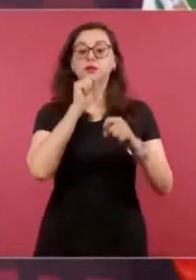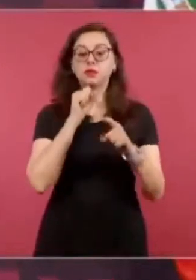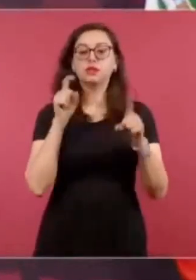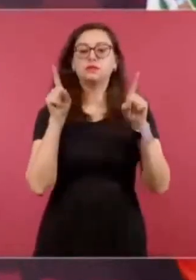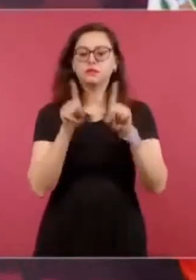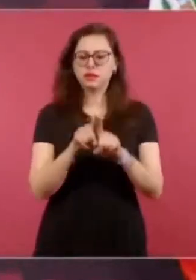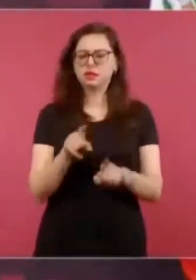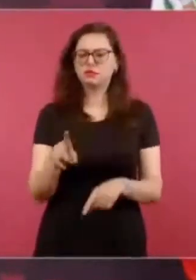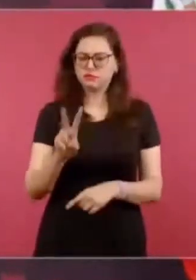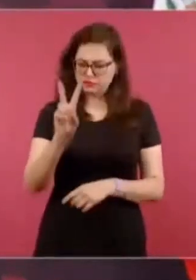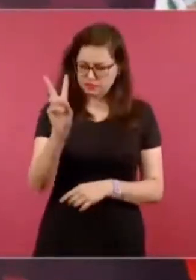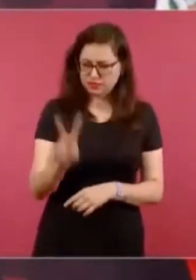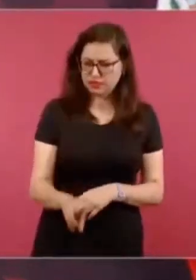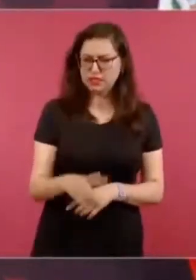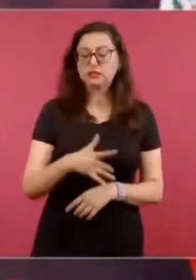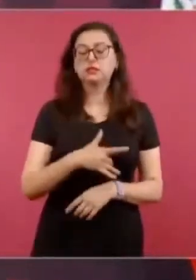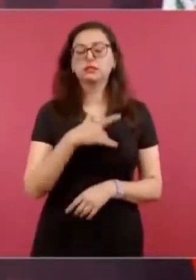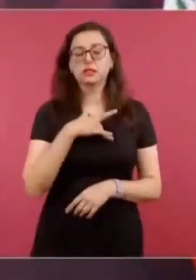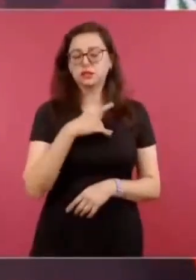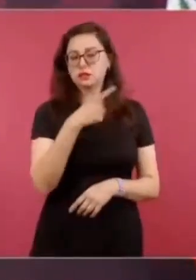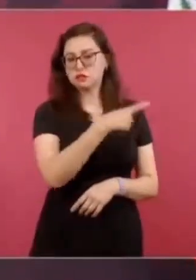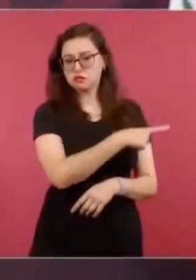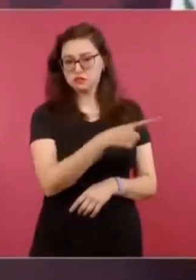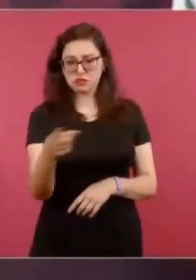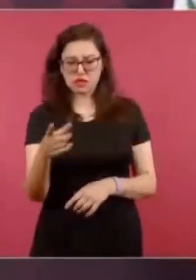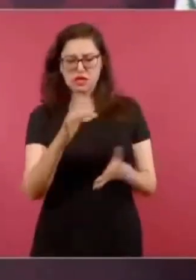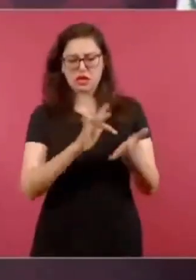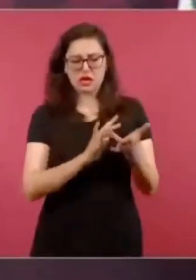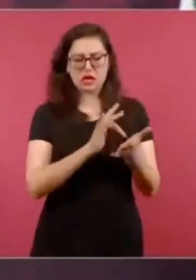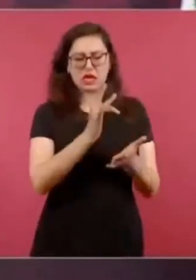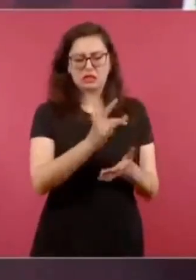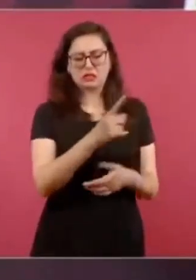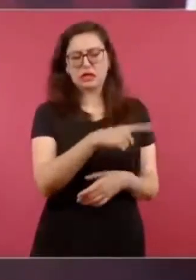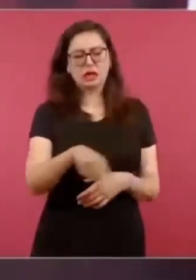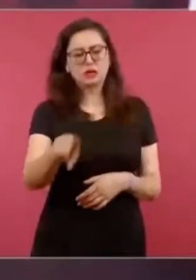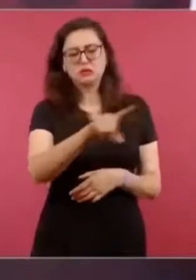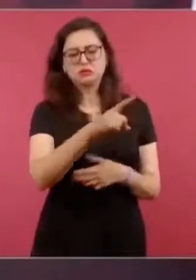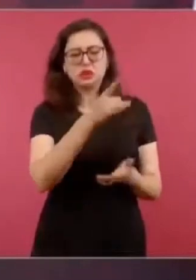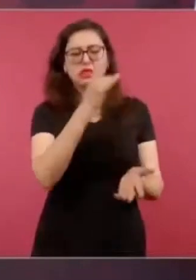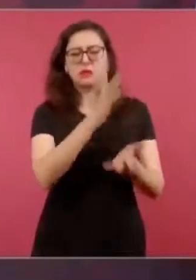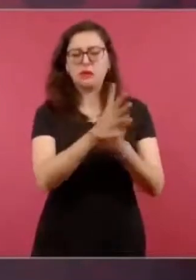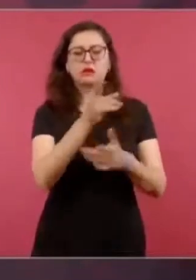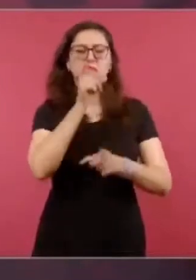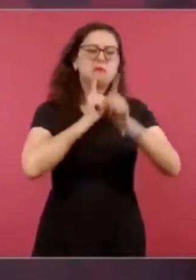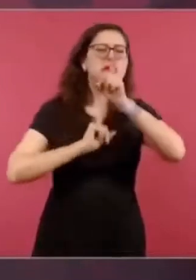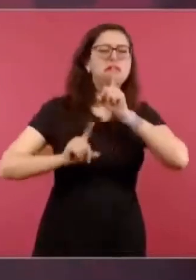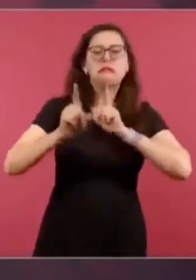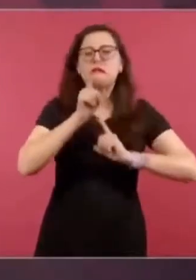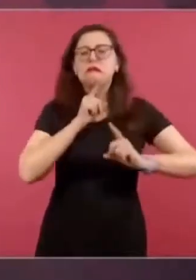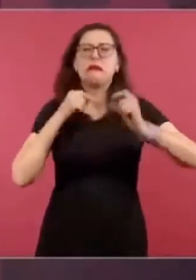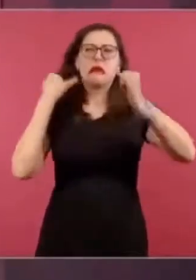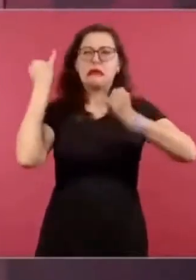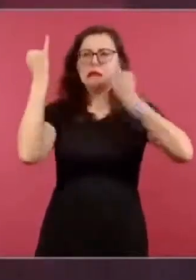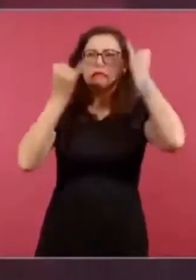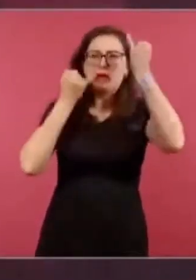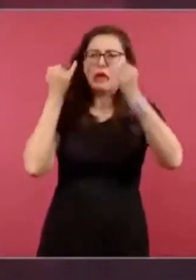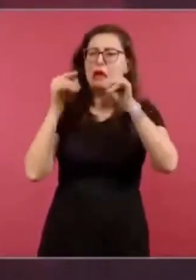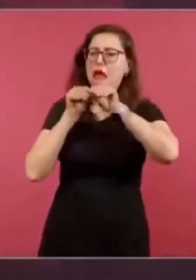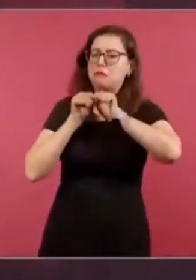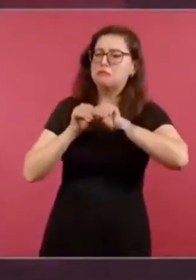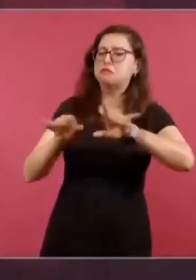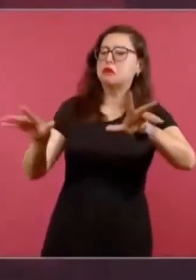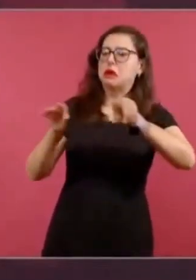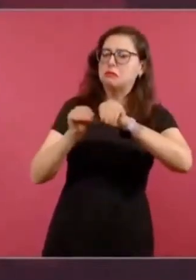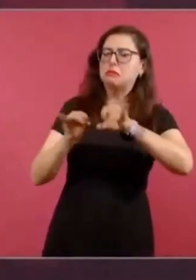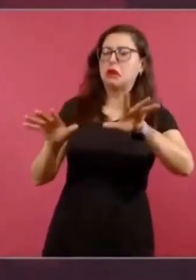que no pasan de montajes, se